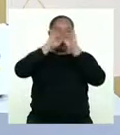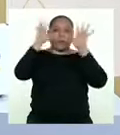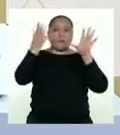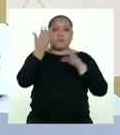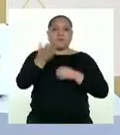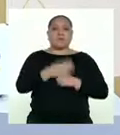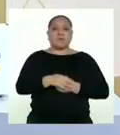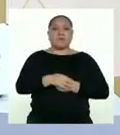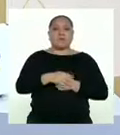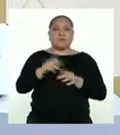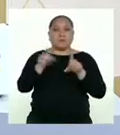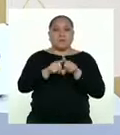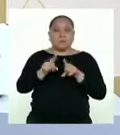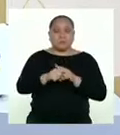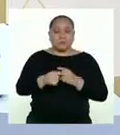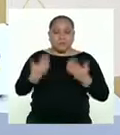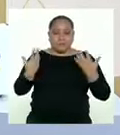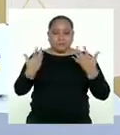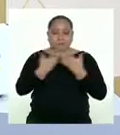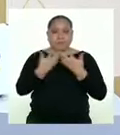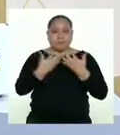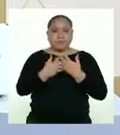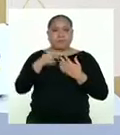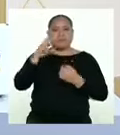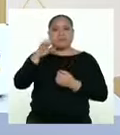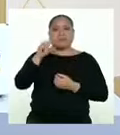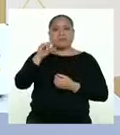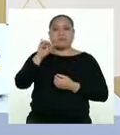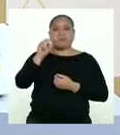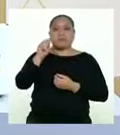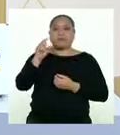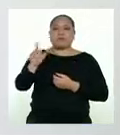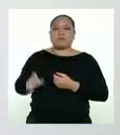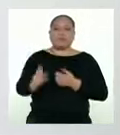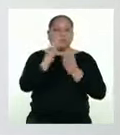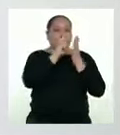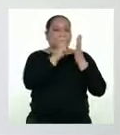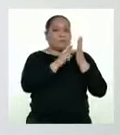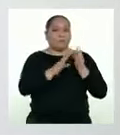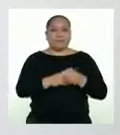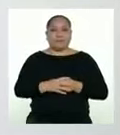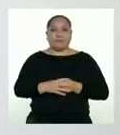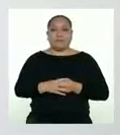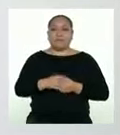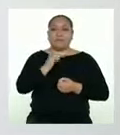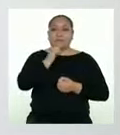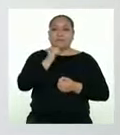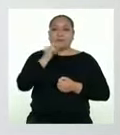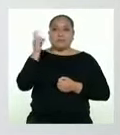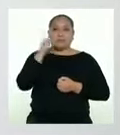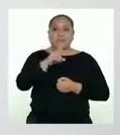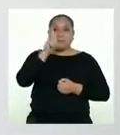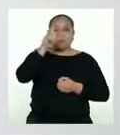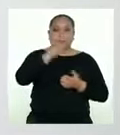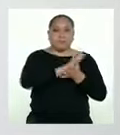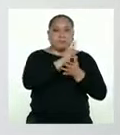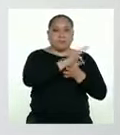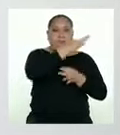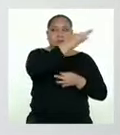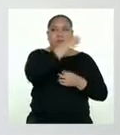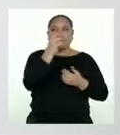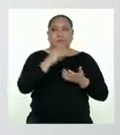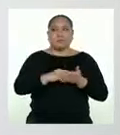claramente. Y además esté alineado a mi registro y destinatario. Nos queda pendiente una página más.